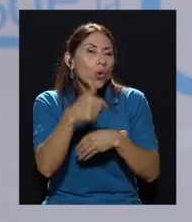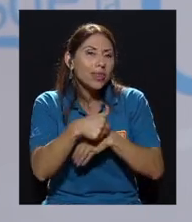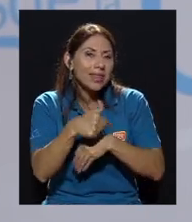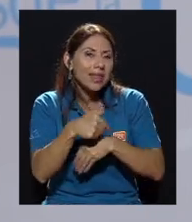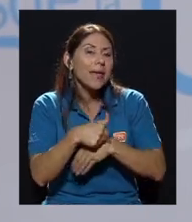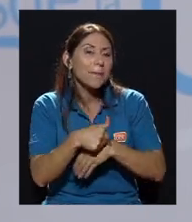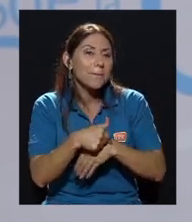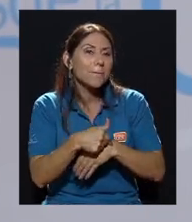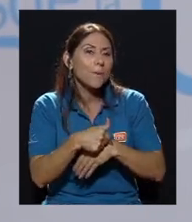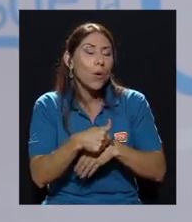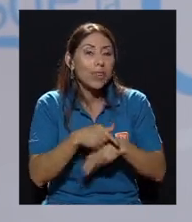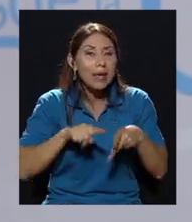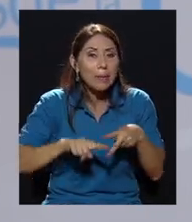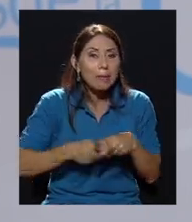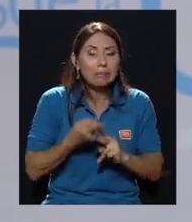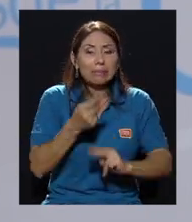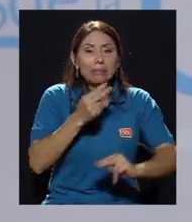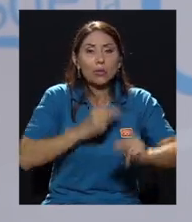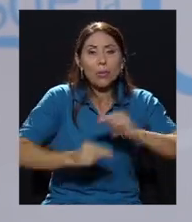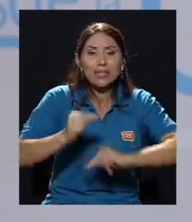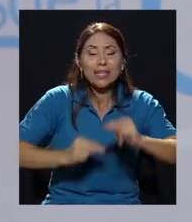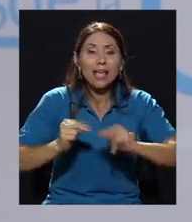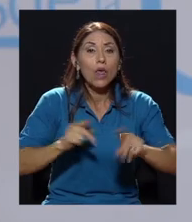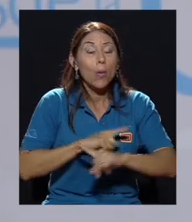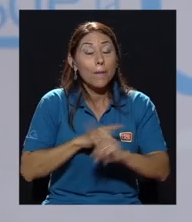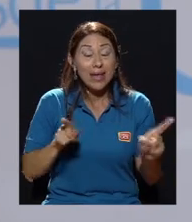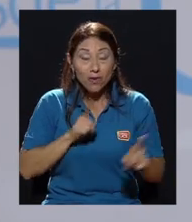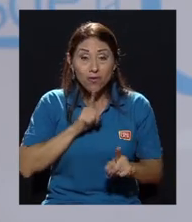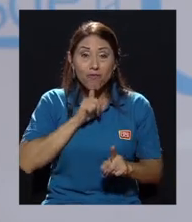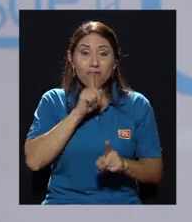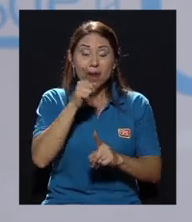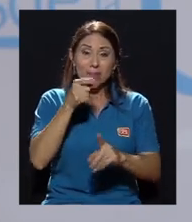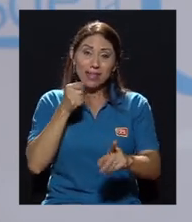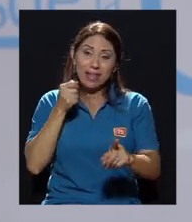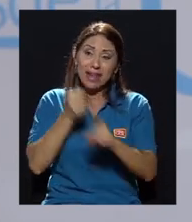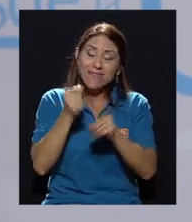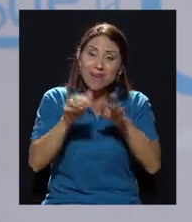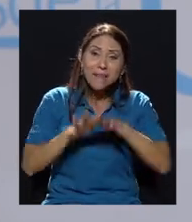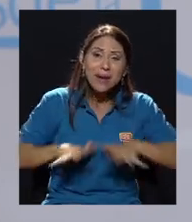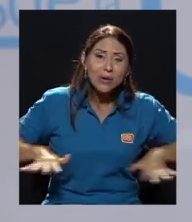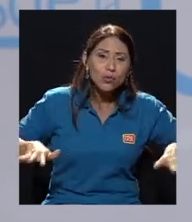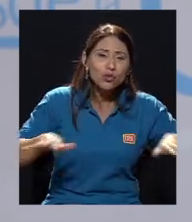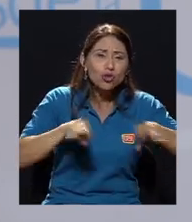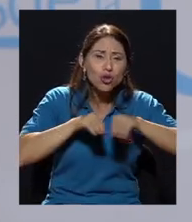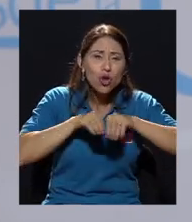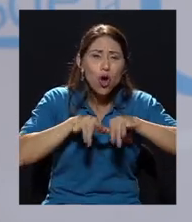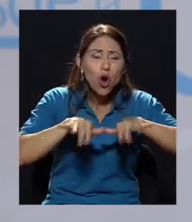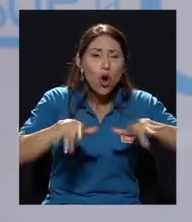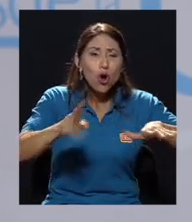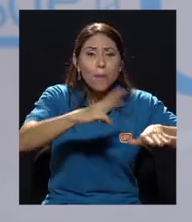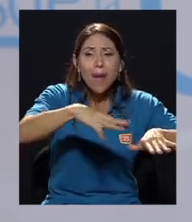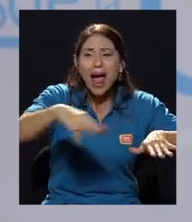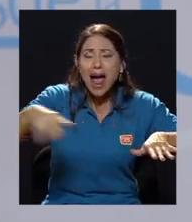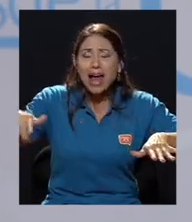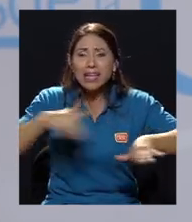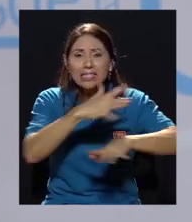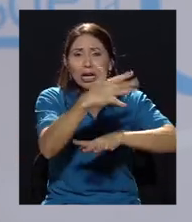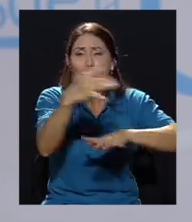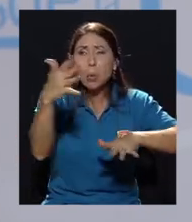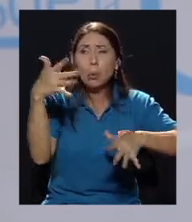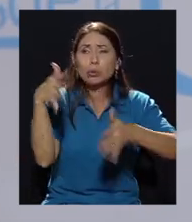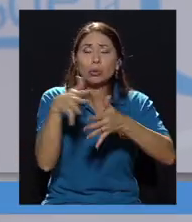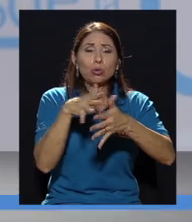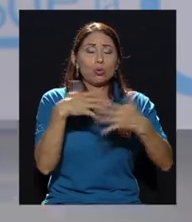haberse comercializado, sin embargo, la repercusión a nivel mundial sobre nuestros recursos naturales, sobre los mares,